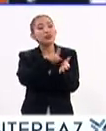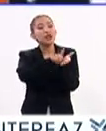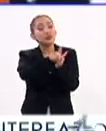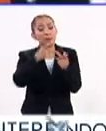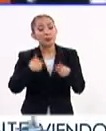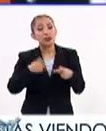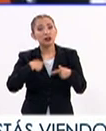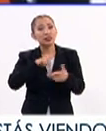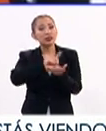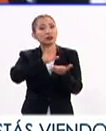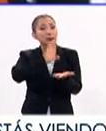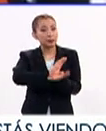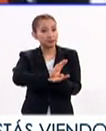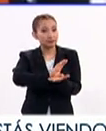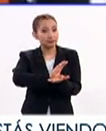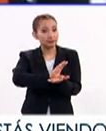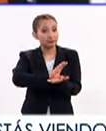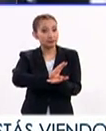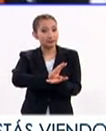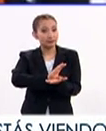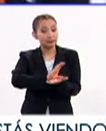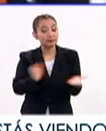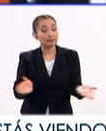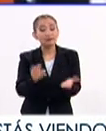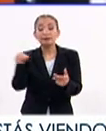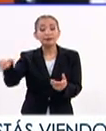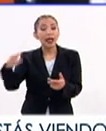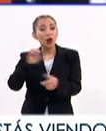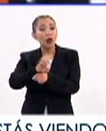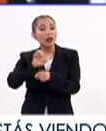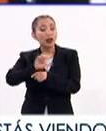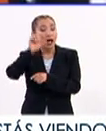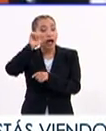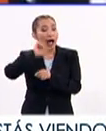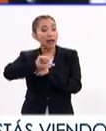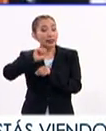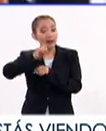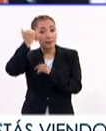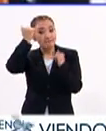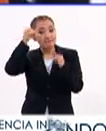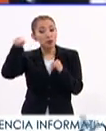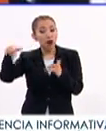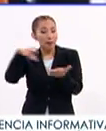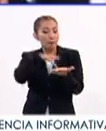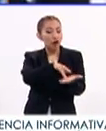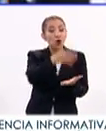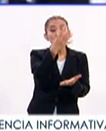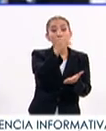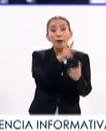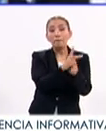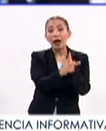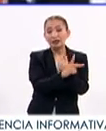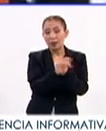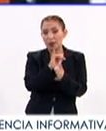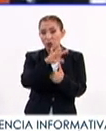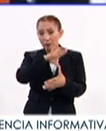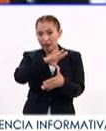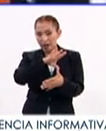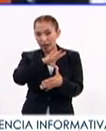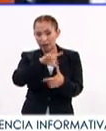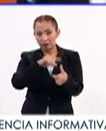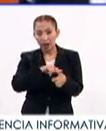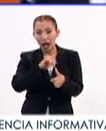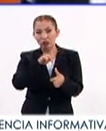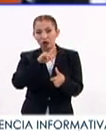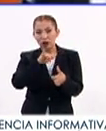derechos de las personas con discapacidad impulsado por Ecuador y Argentina con el respaldo de nueve países iberoamericanos